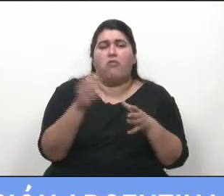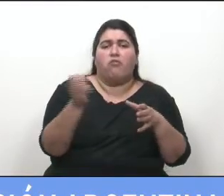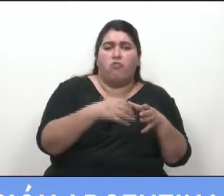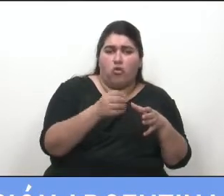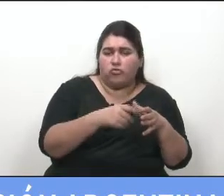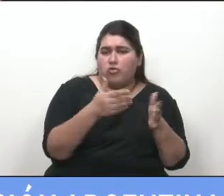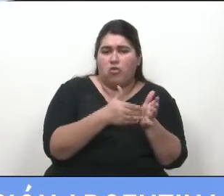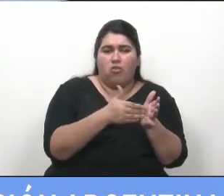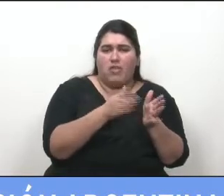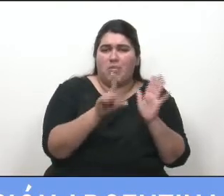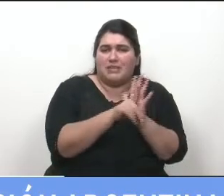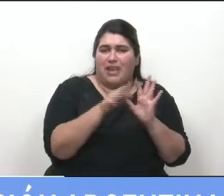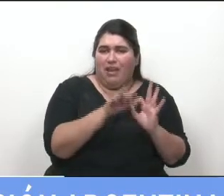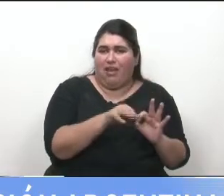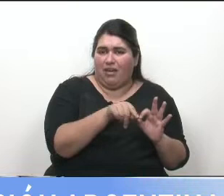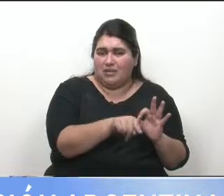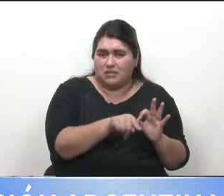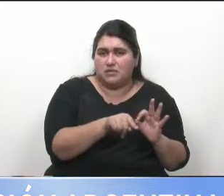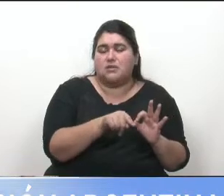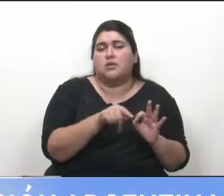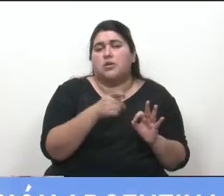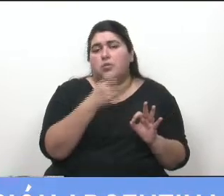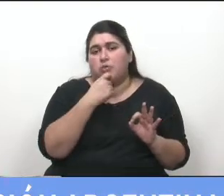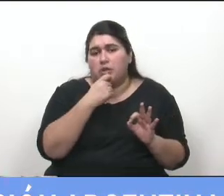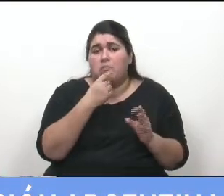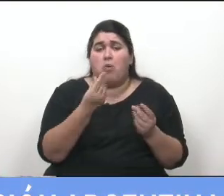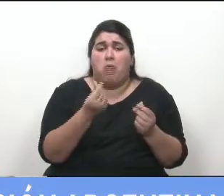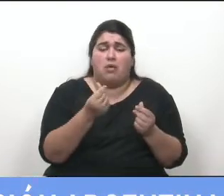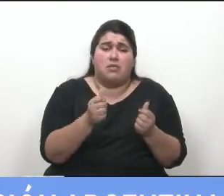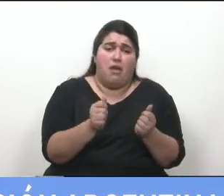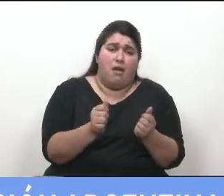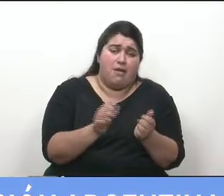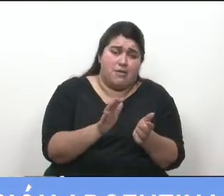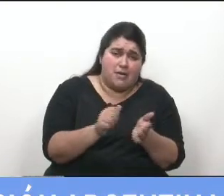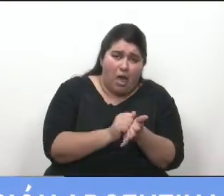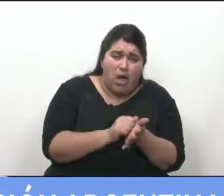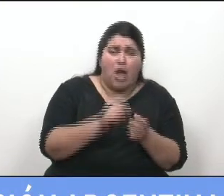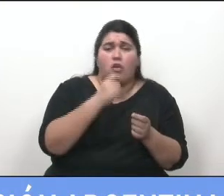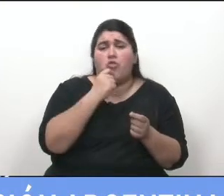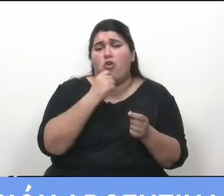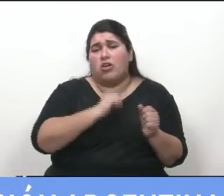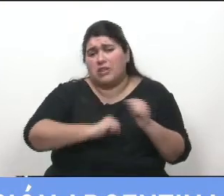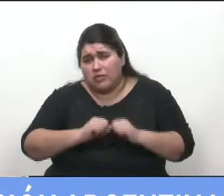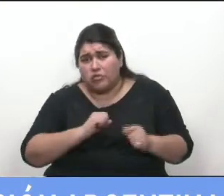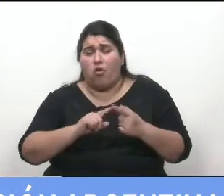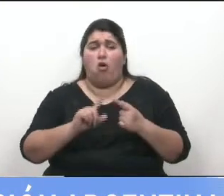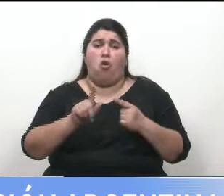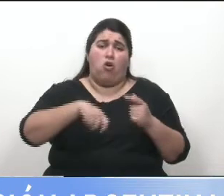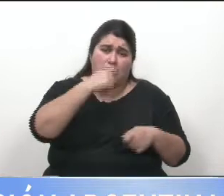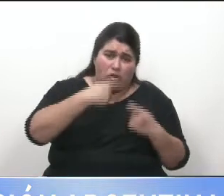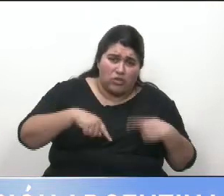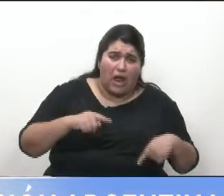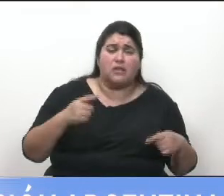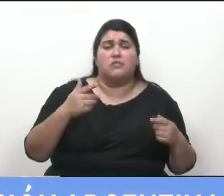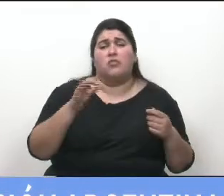términos de esta ley, los provenientes de operaciones de lavado, de activos, financiamiento al terrorismo, narcotráfico y otros